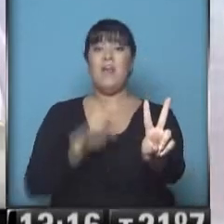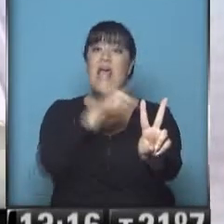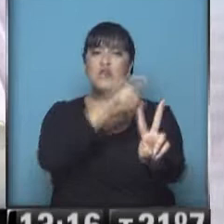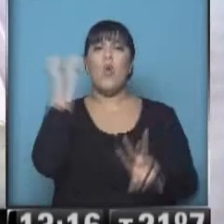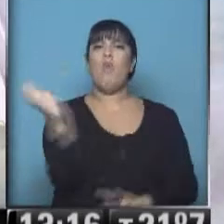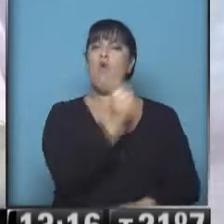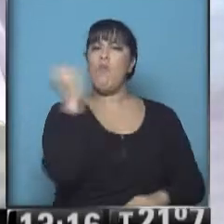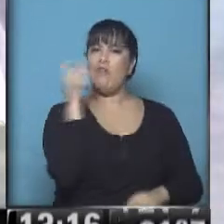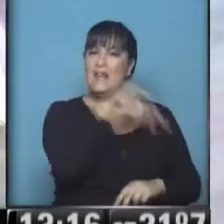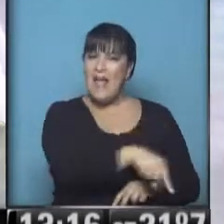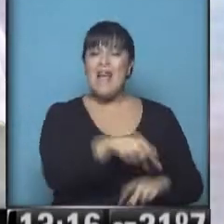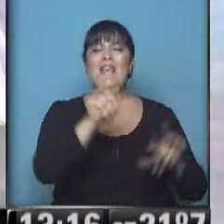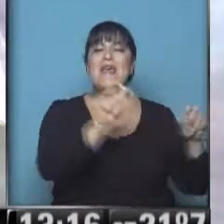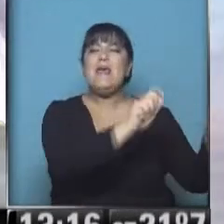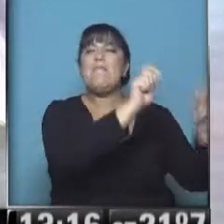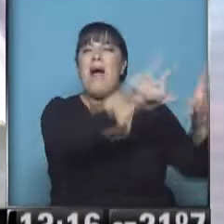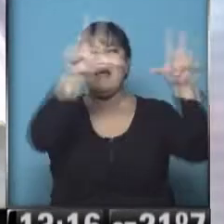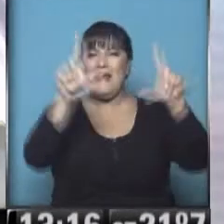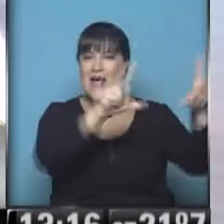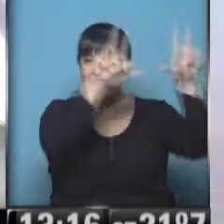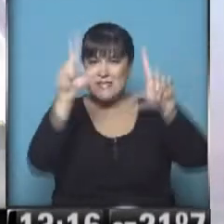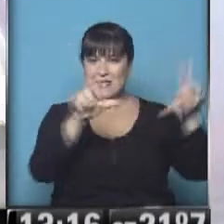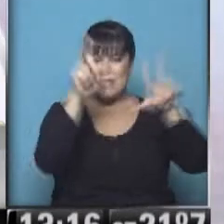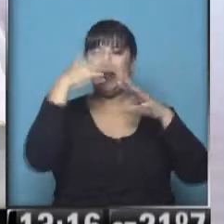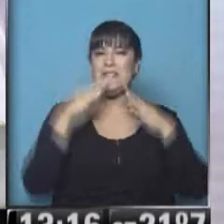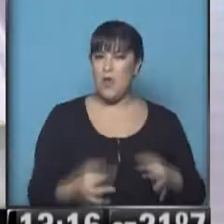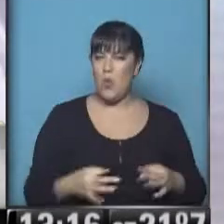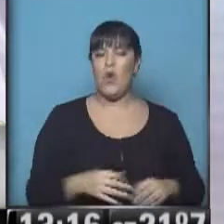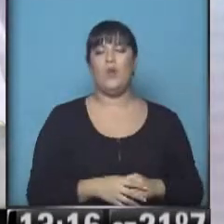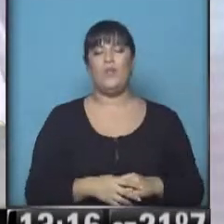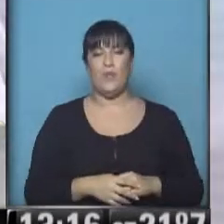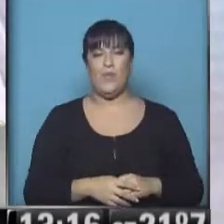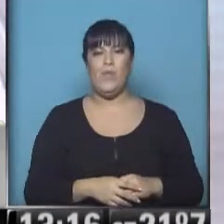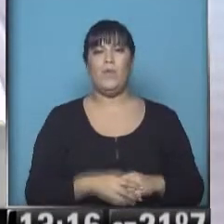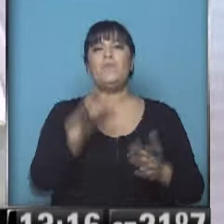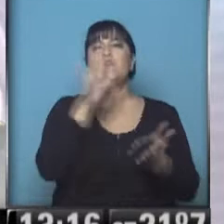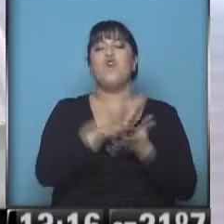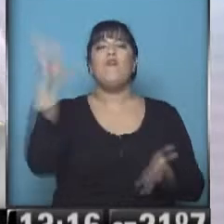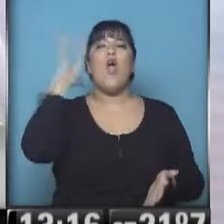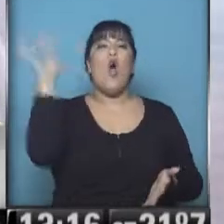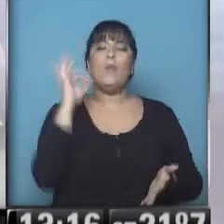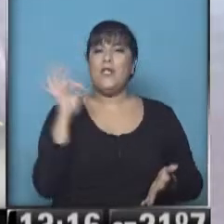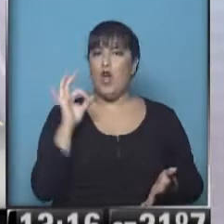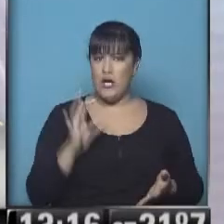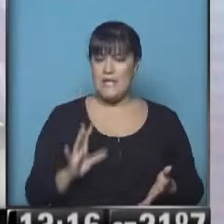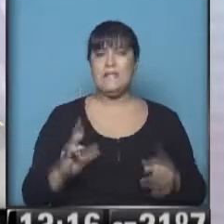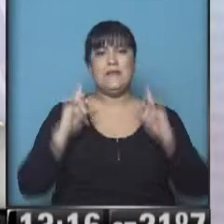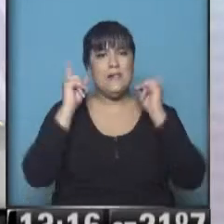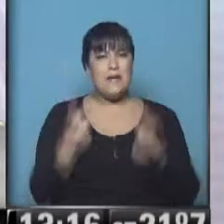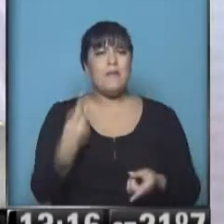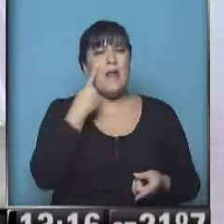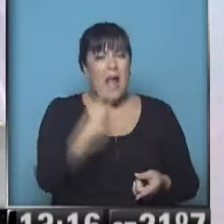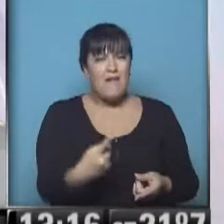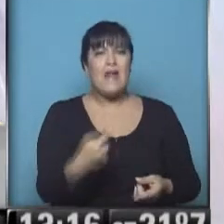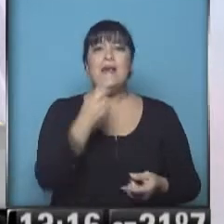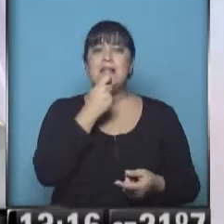vamos a poder agregar imágenes seguramente de las opiniones que se puedan dar y ver si